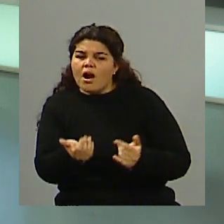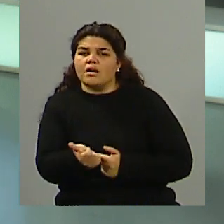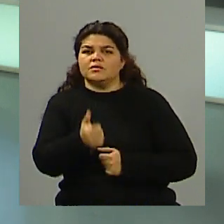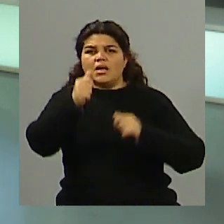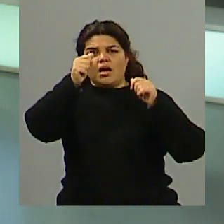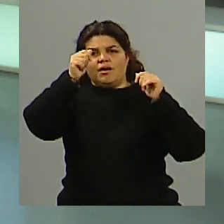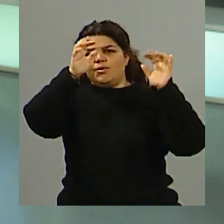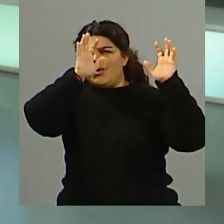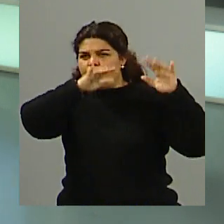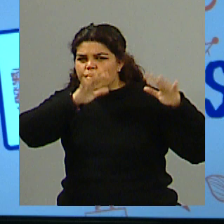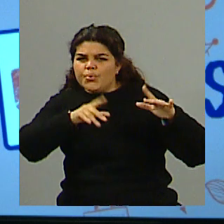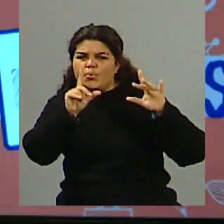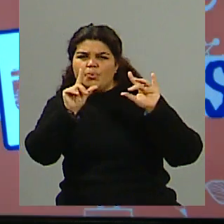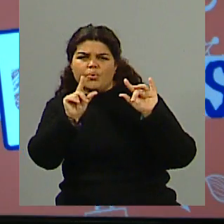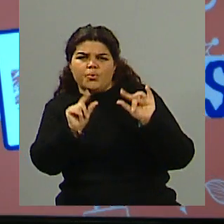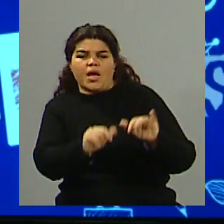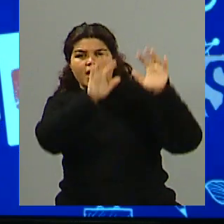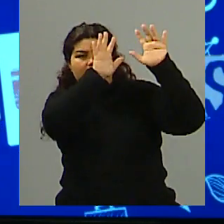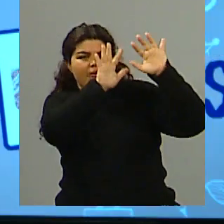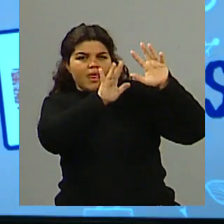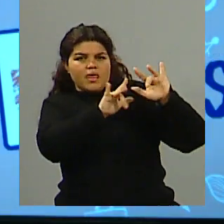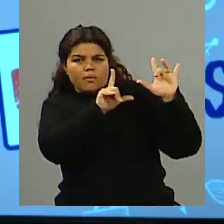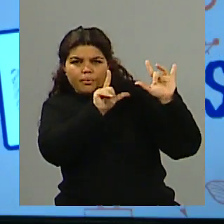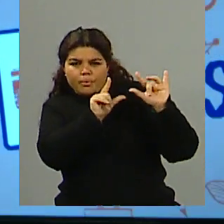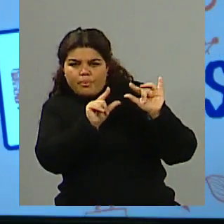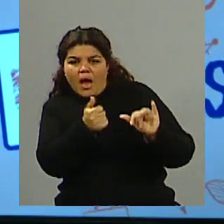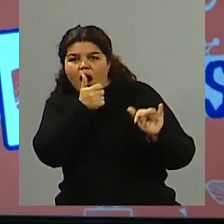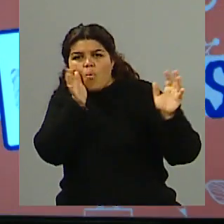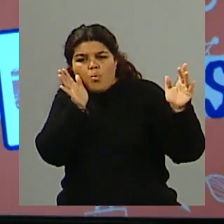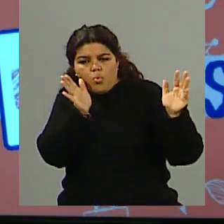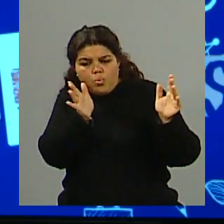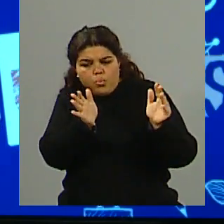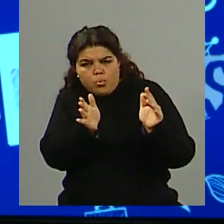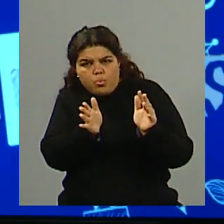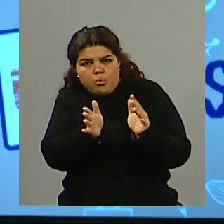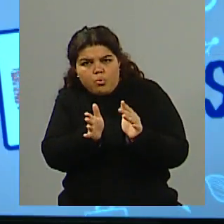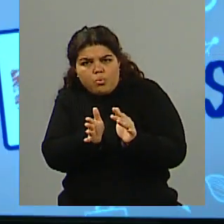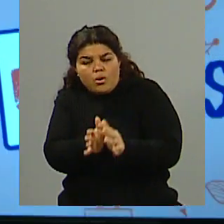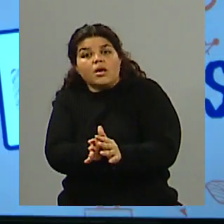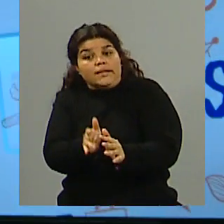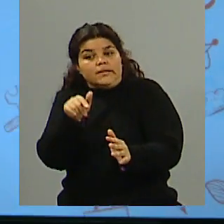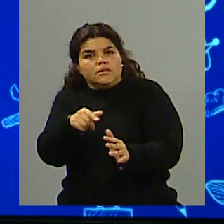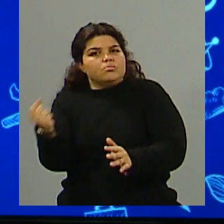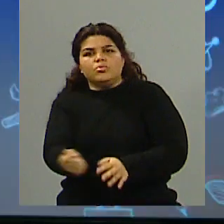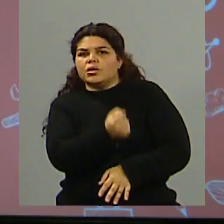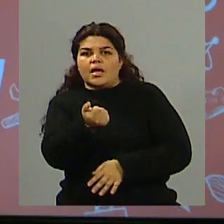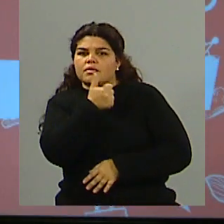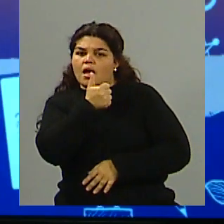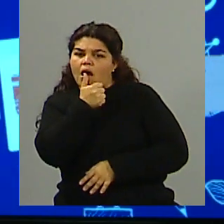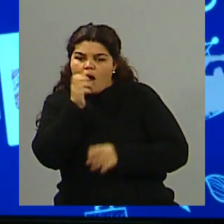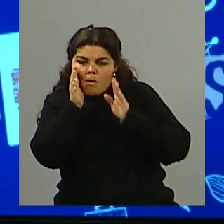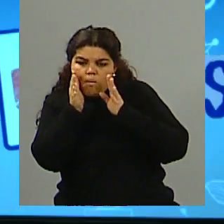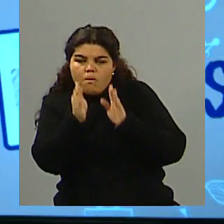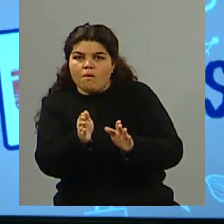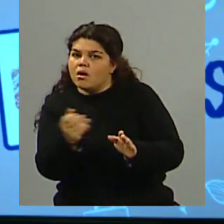nevadas de los últimos tiempos no son suficientes, así que bueno, está bien que recojan el guante también nuestros candidatos a gobernador.